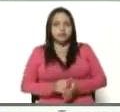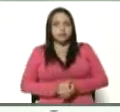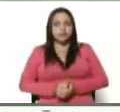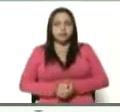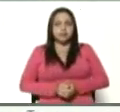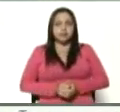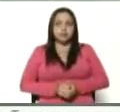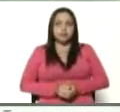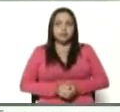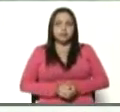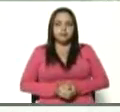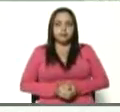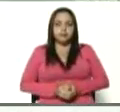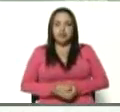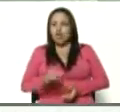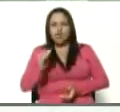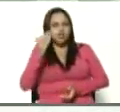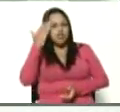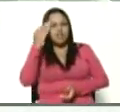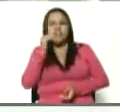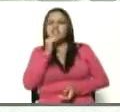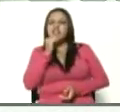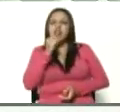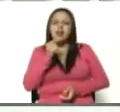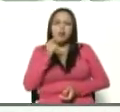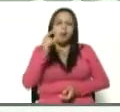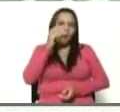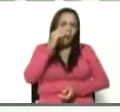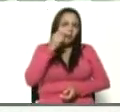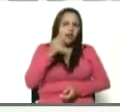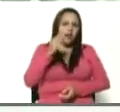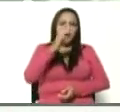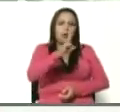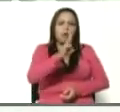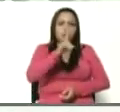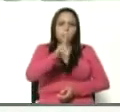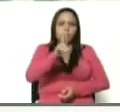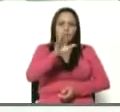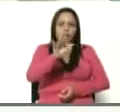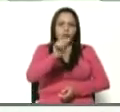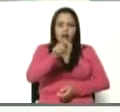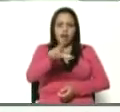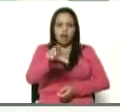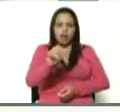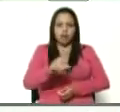No se sabe quién es el búfalo aquí. El negro maduro.